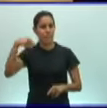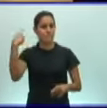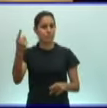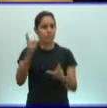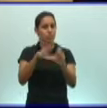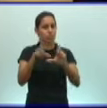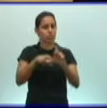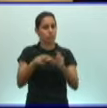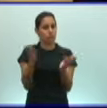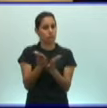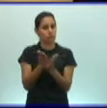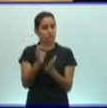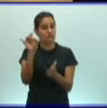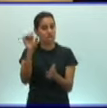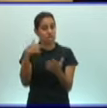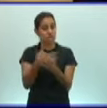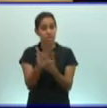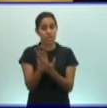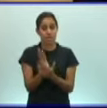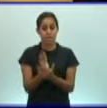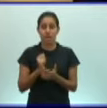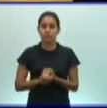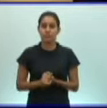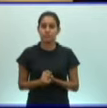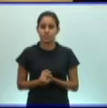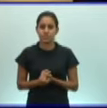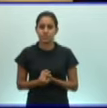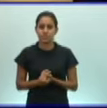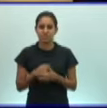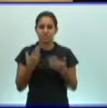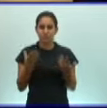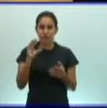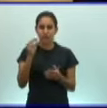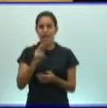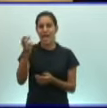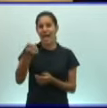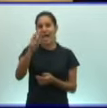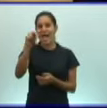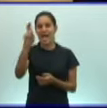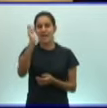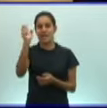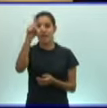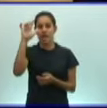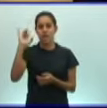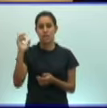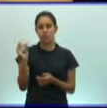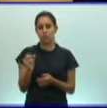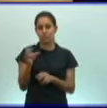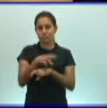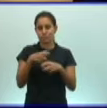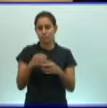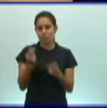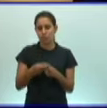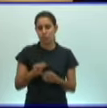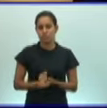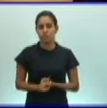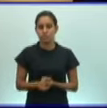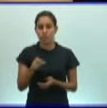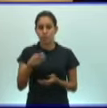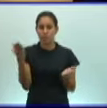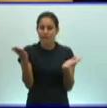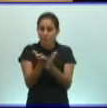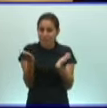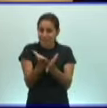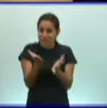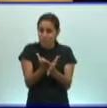que vamos a dar dentro de 15 días, que son los anélidos. Por eso, los estoy exhortando a un estudio consciente, a un